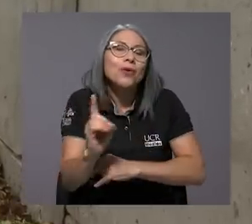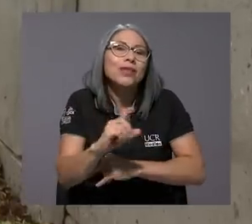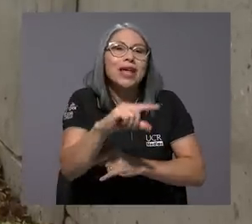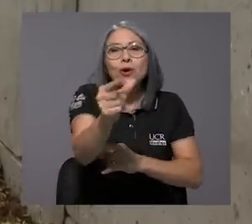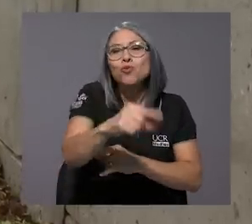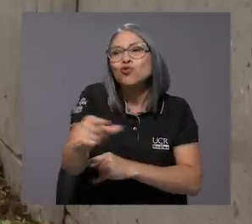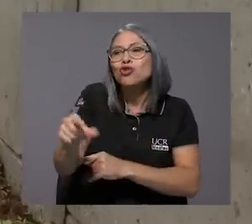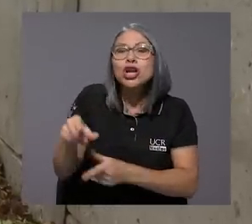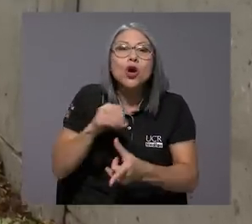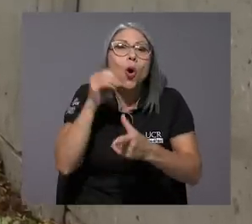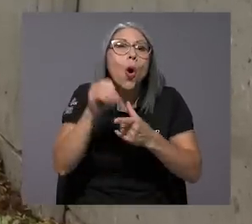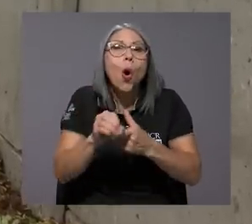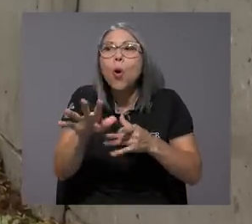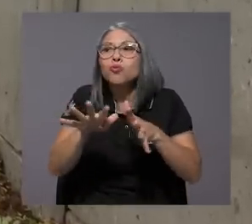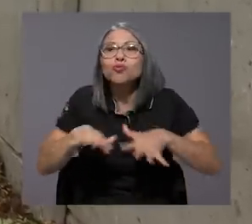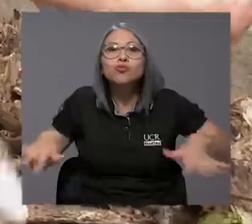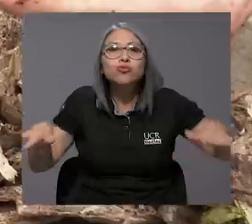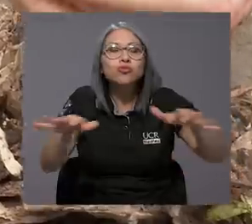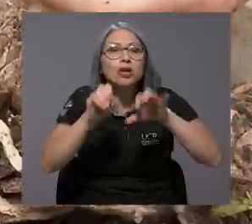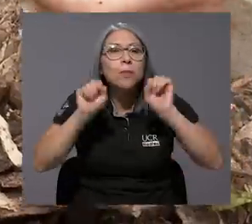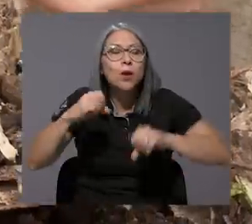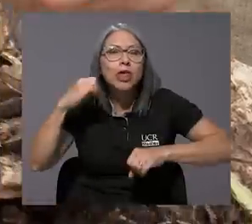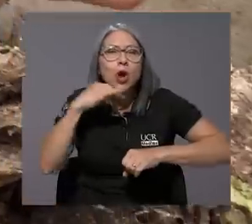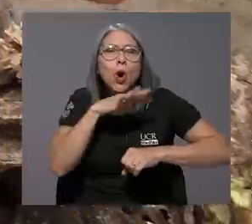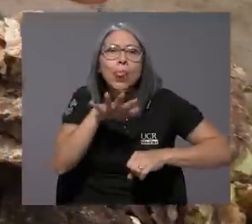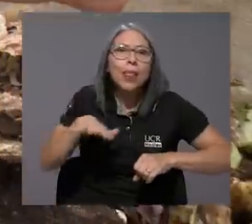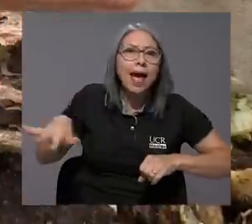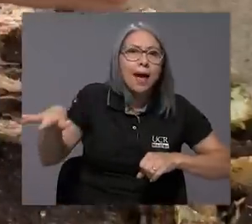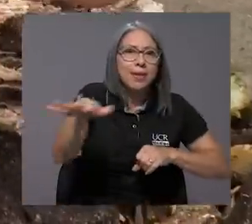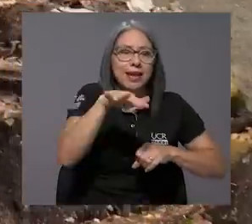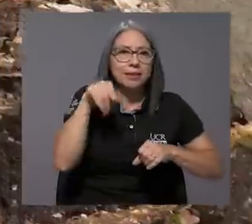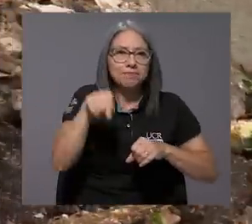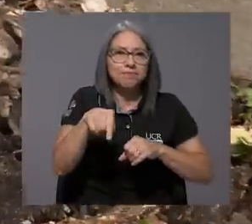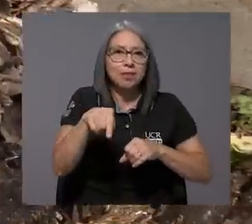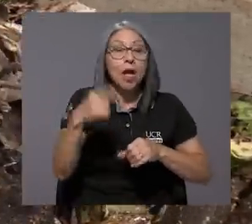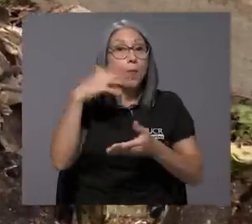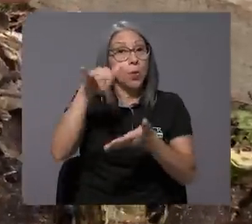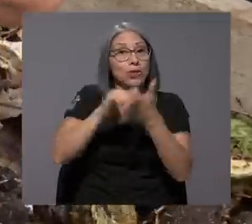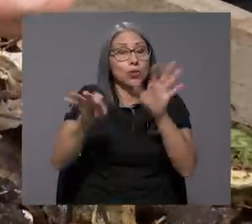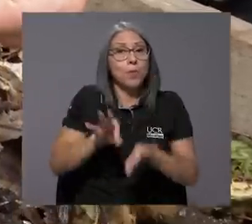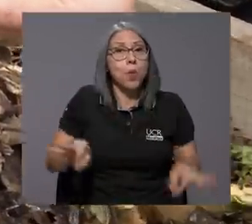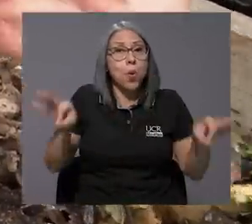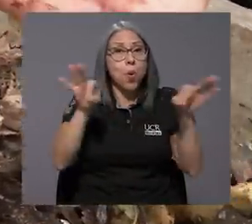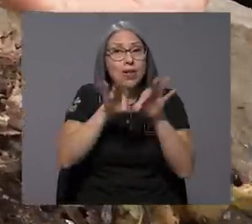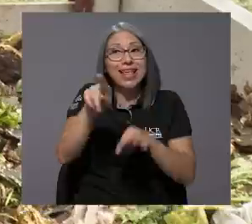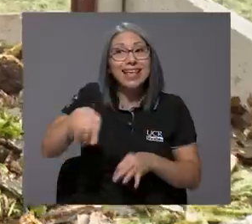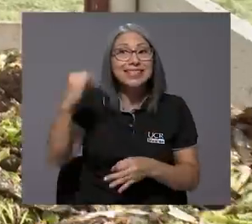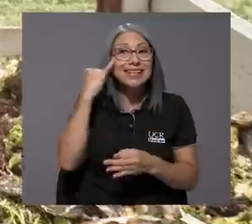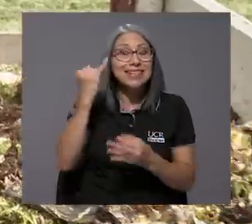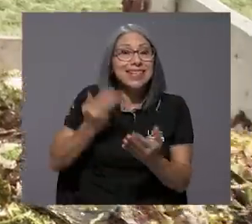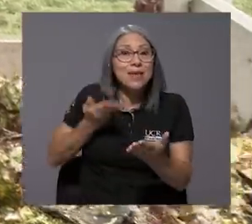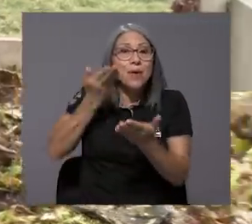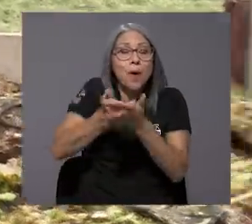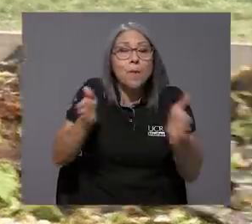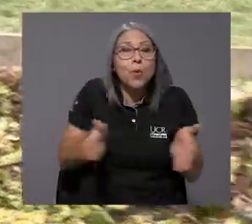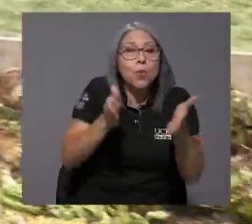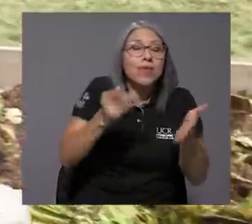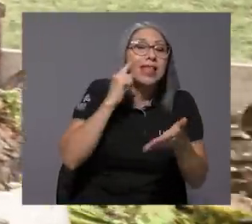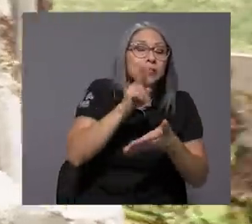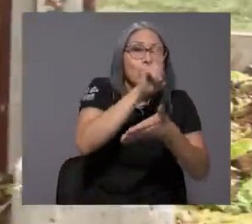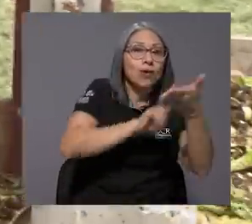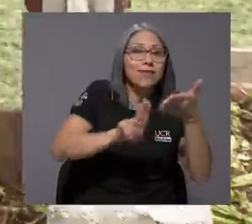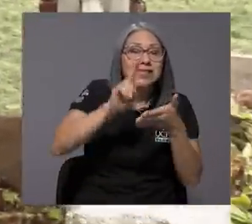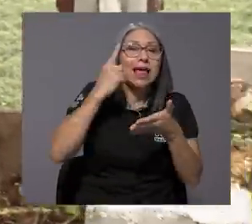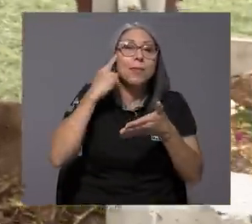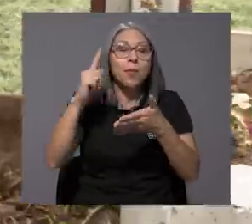cualquier otro lado como un residuo contaminante. De ahí el valor de estas iniciativas promovidas por la